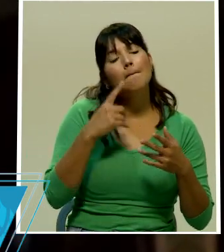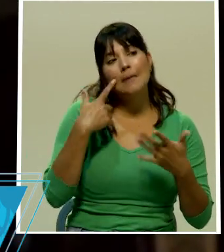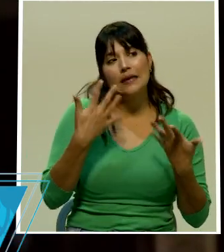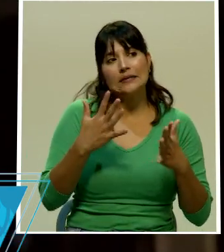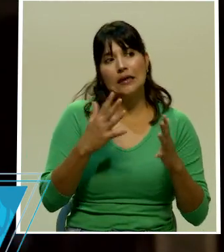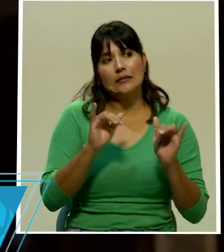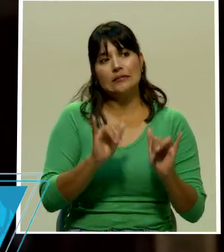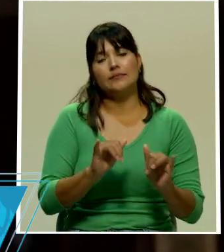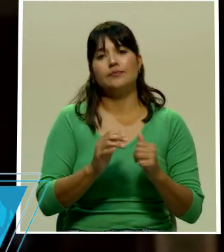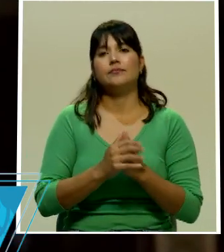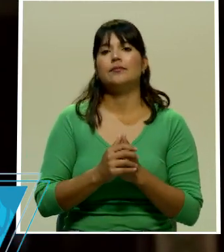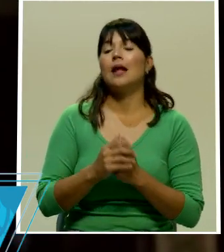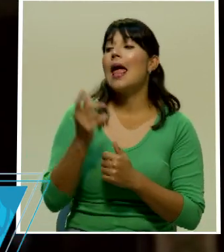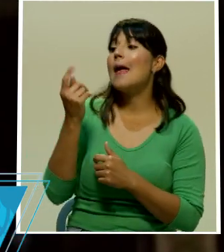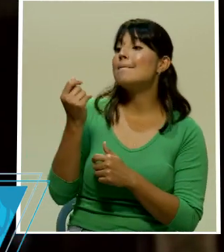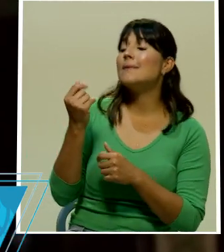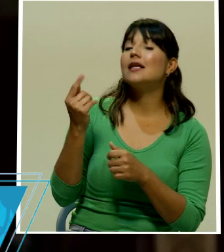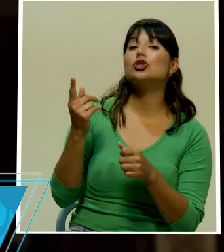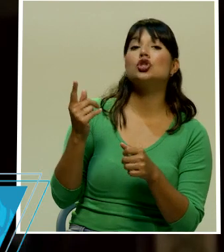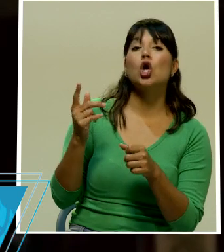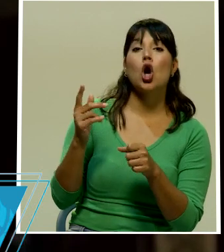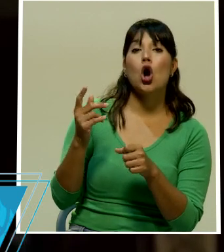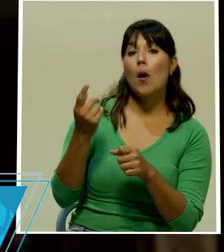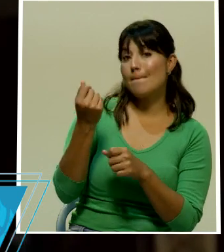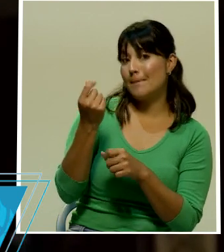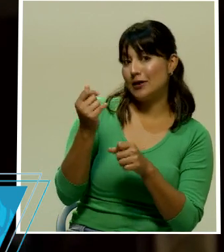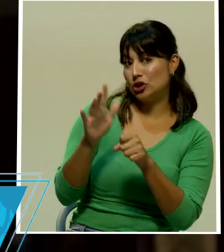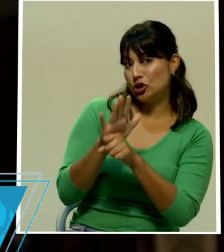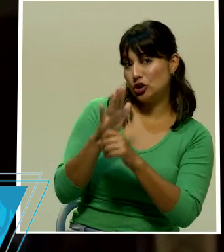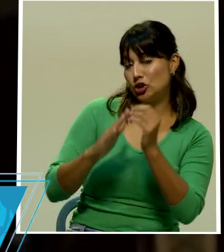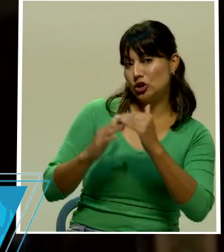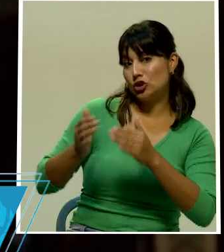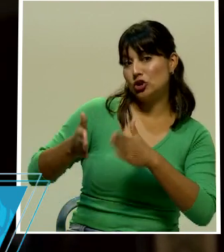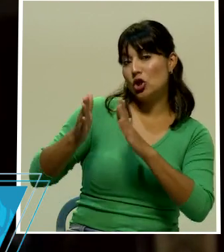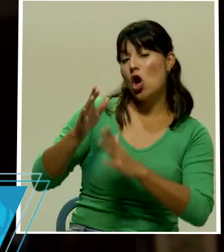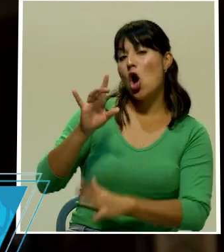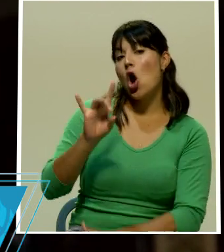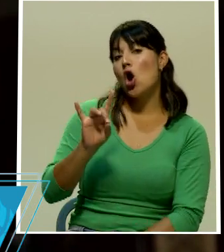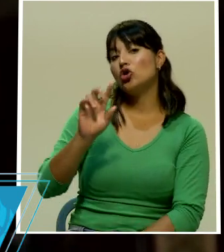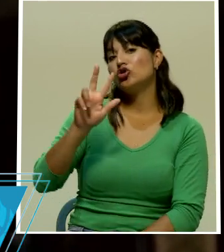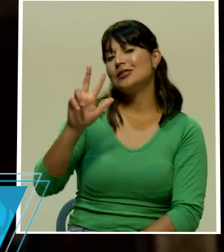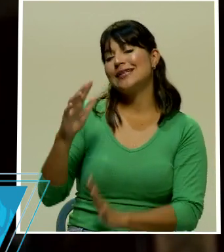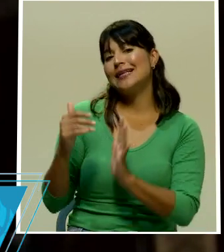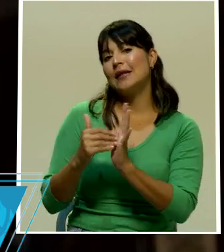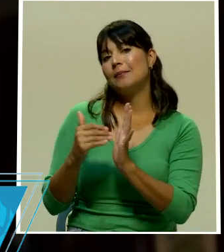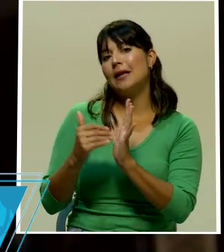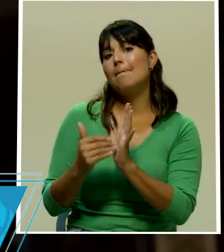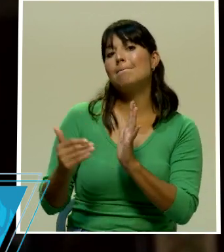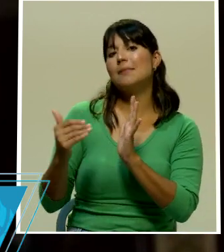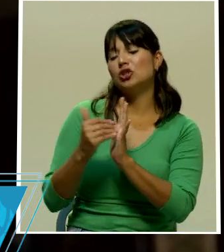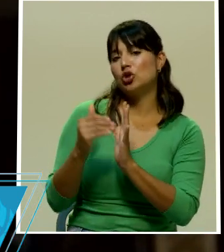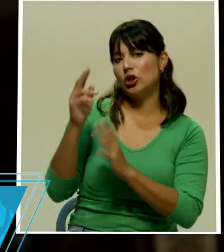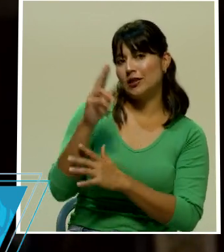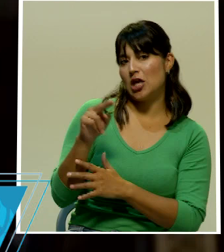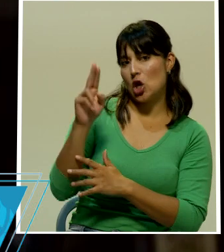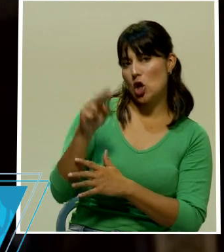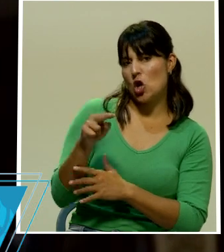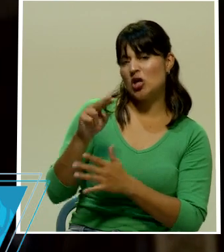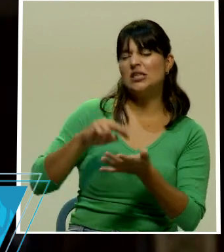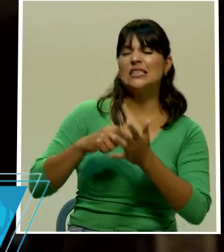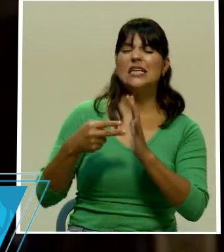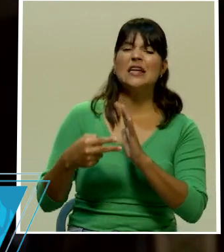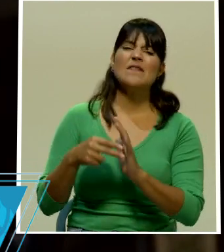costo total del edificio anda alrededor de los 83 mil millones de colonos viene siendo alrededor de